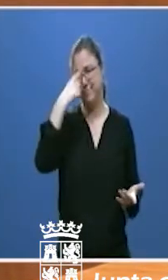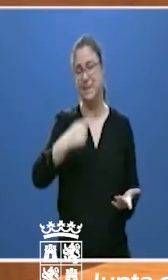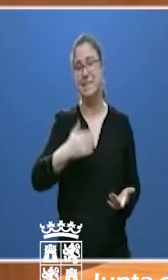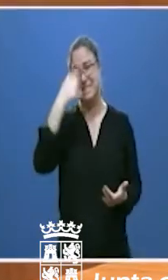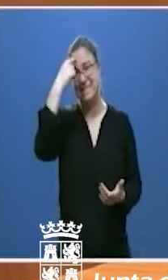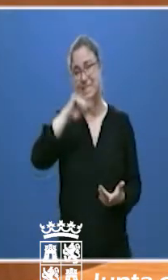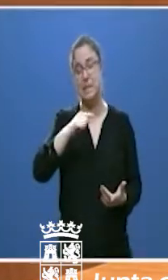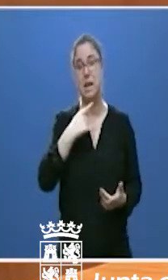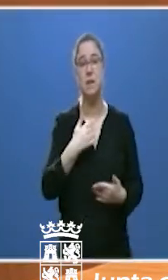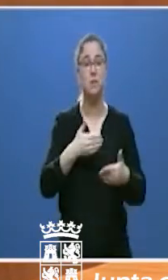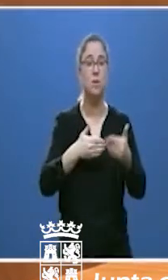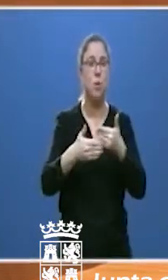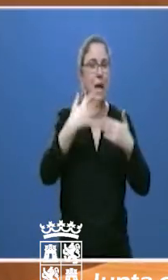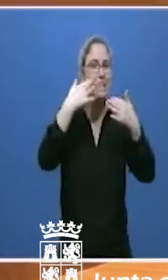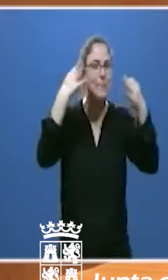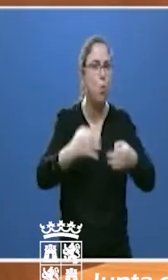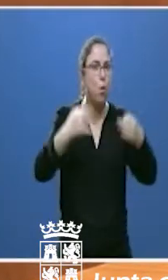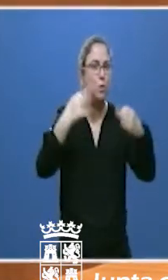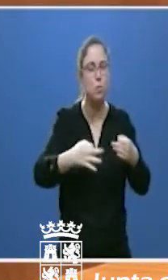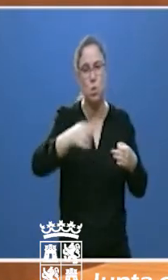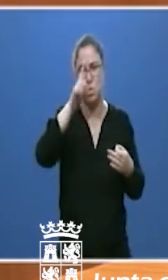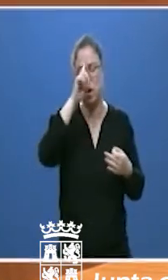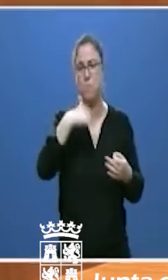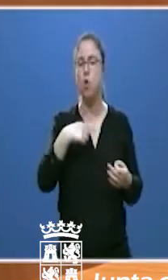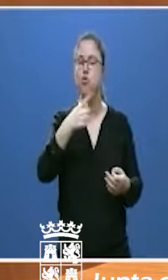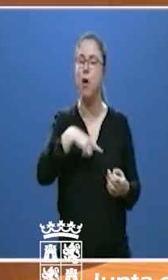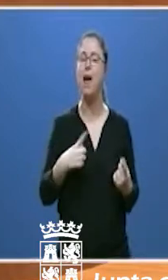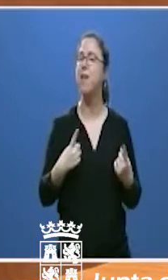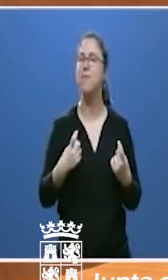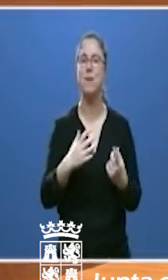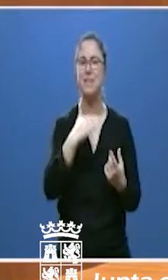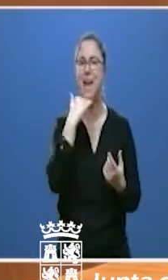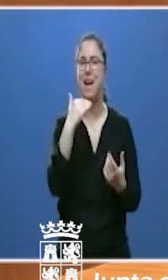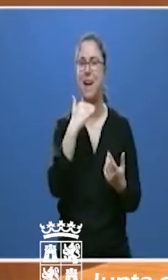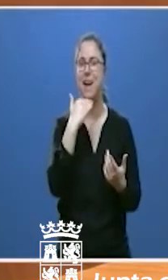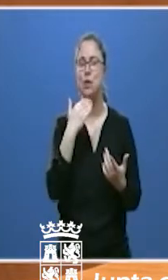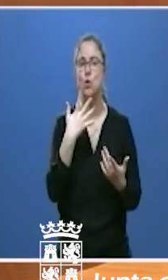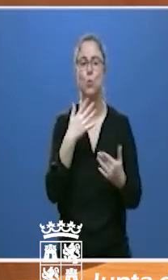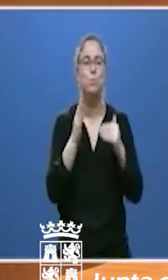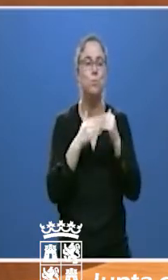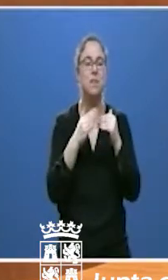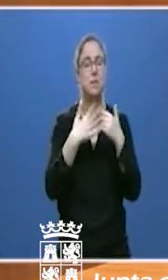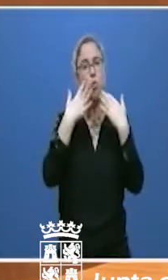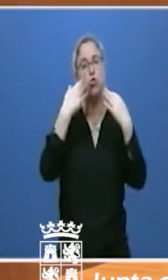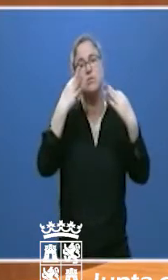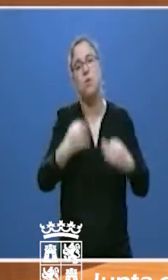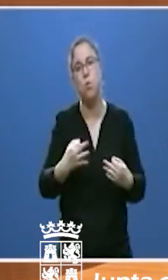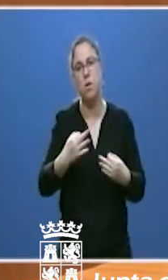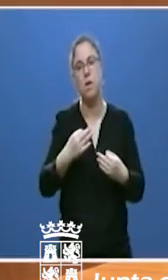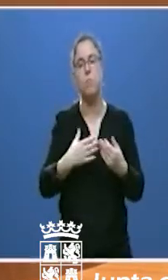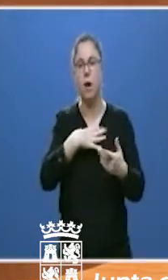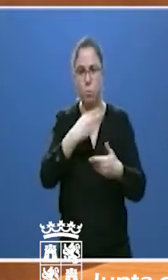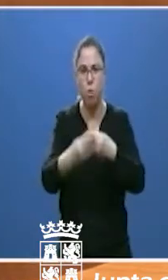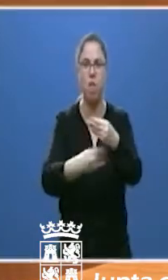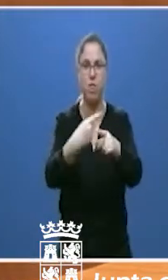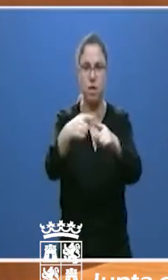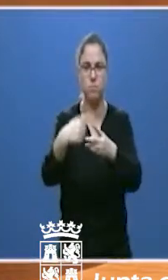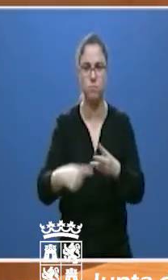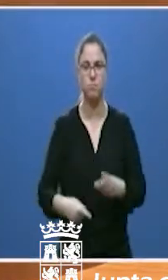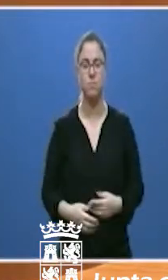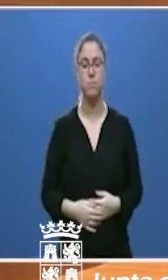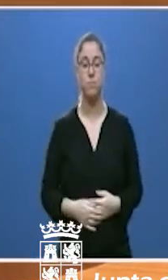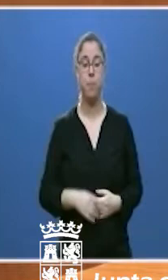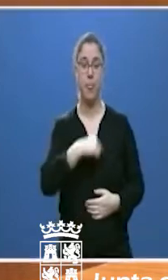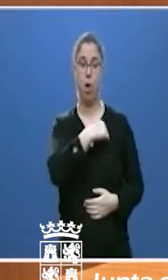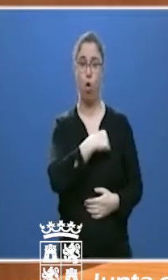tener certezas absolutas, pero necesitamos al menos tener una seguridad razonable. La comisión de